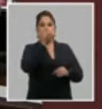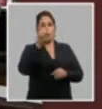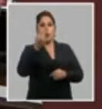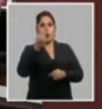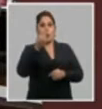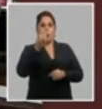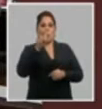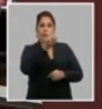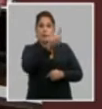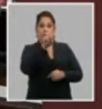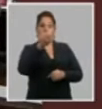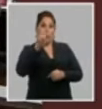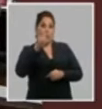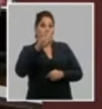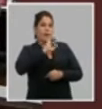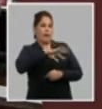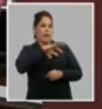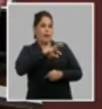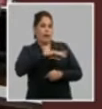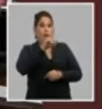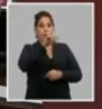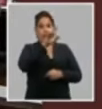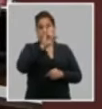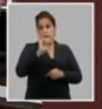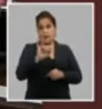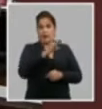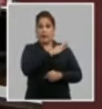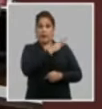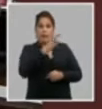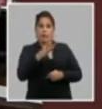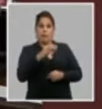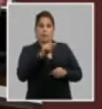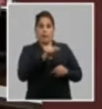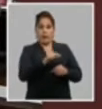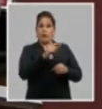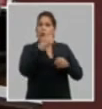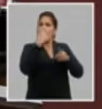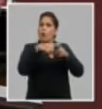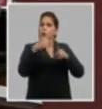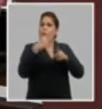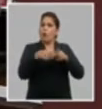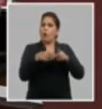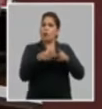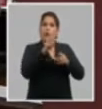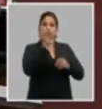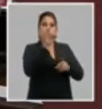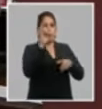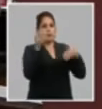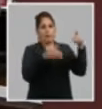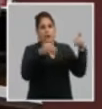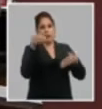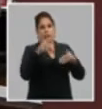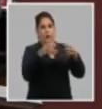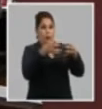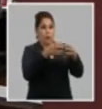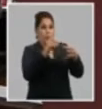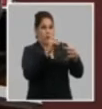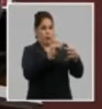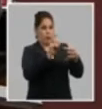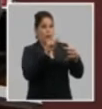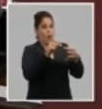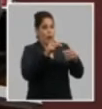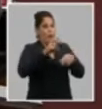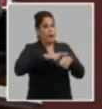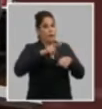delegados, 17 invitados y otros siete participantes. en